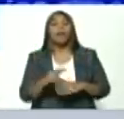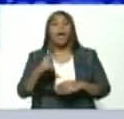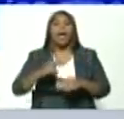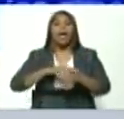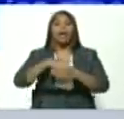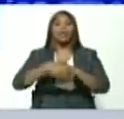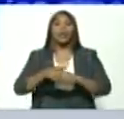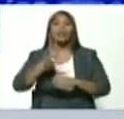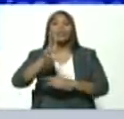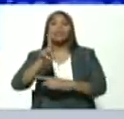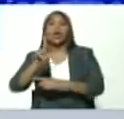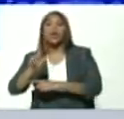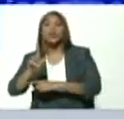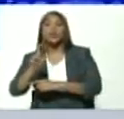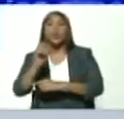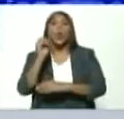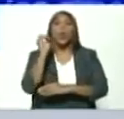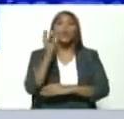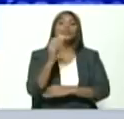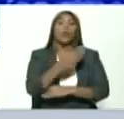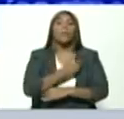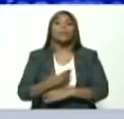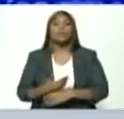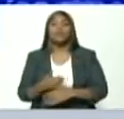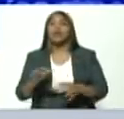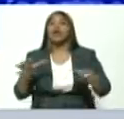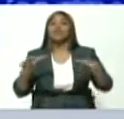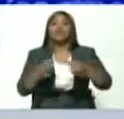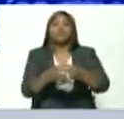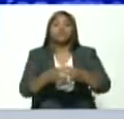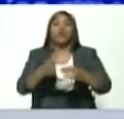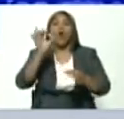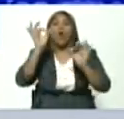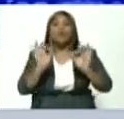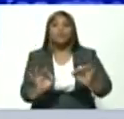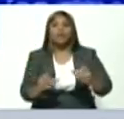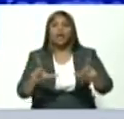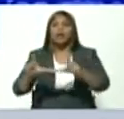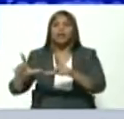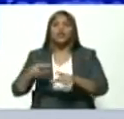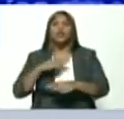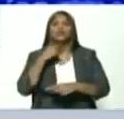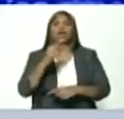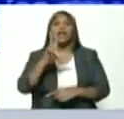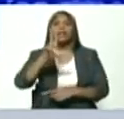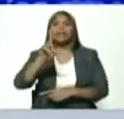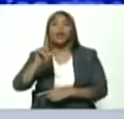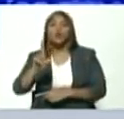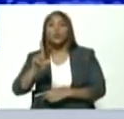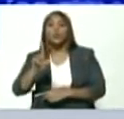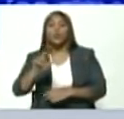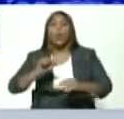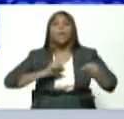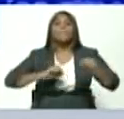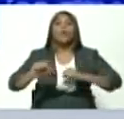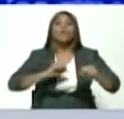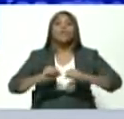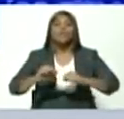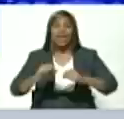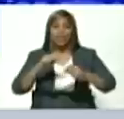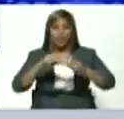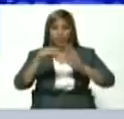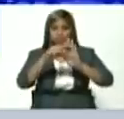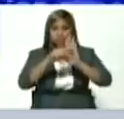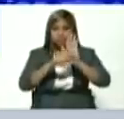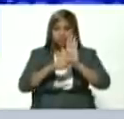31 consejos presidenciales ya conformados con su vocería 31 31 de los movimientos que conforman el